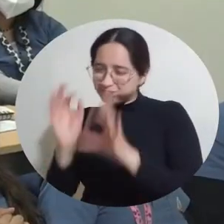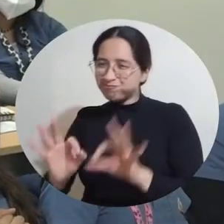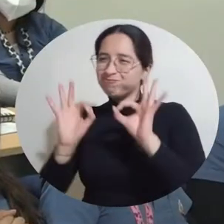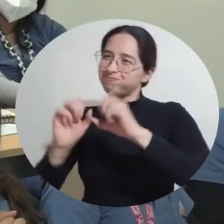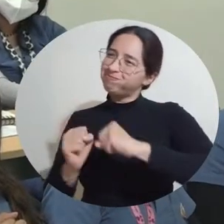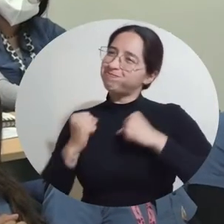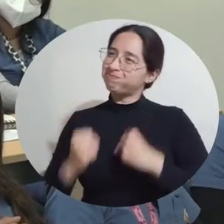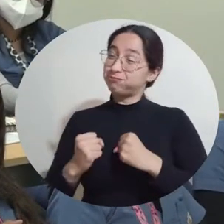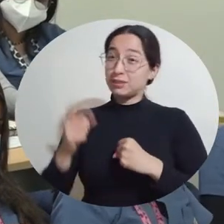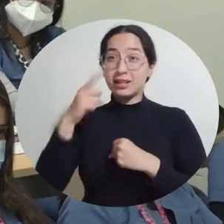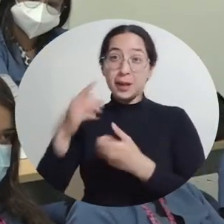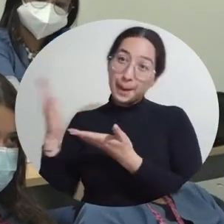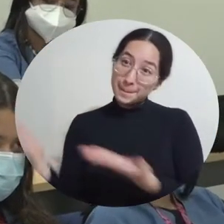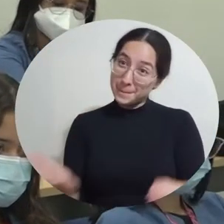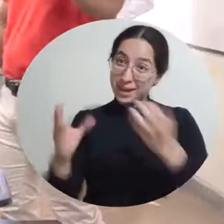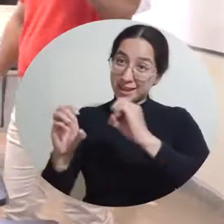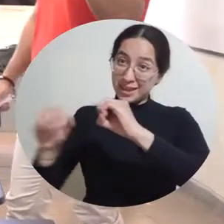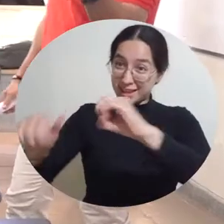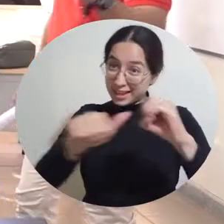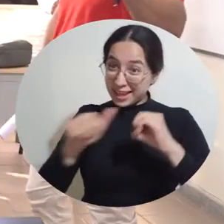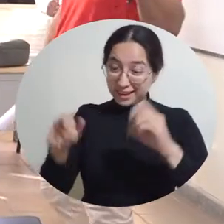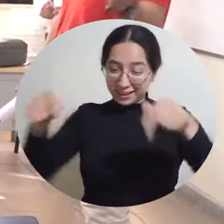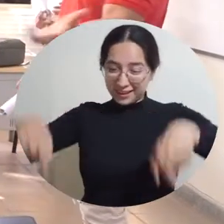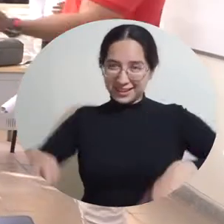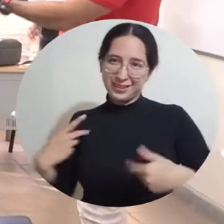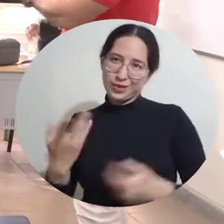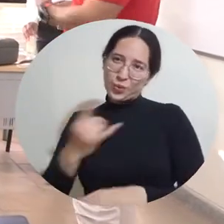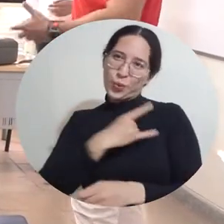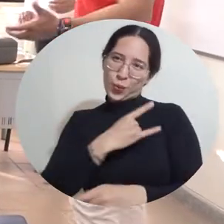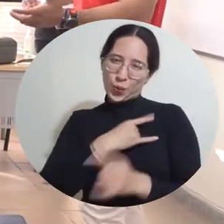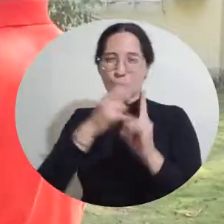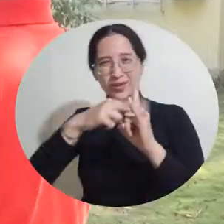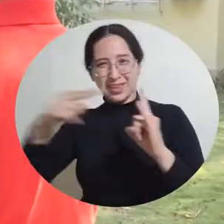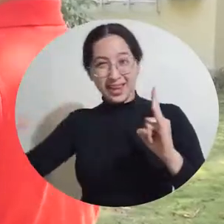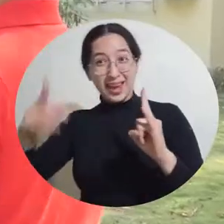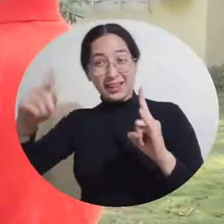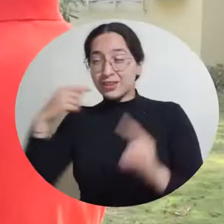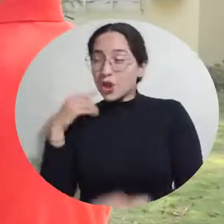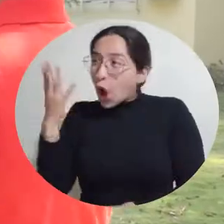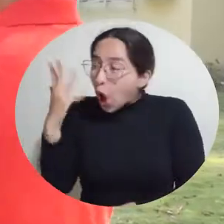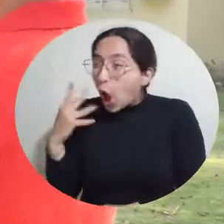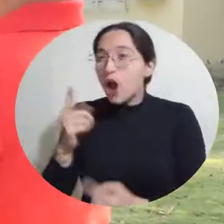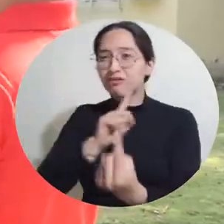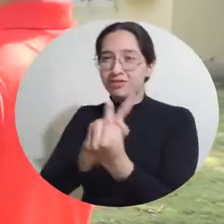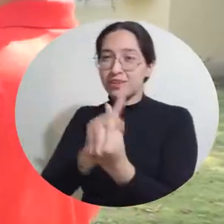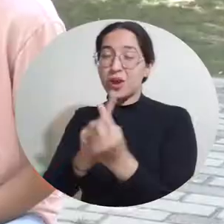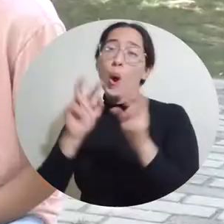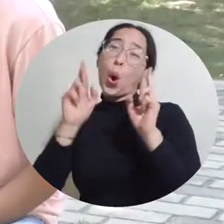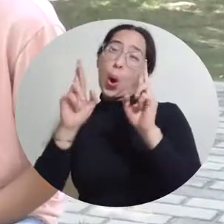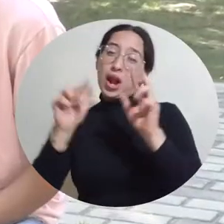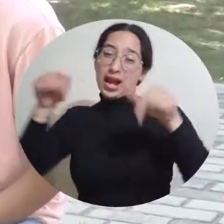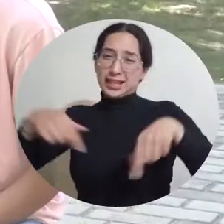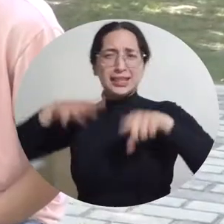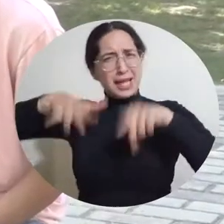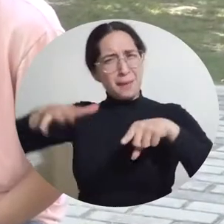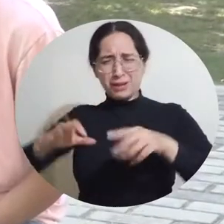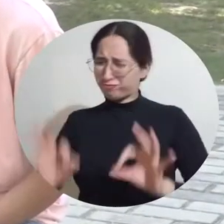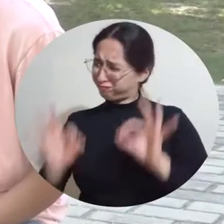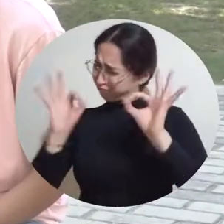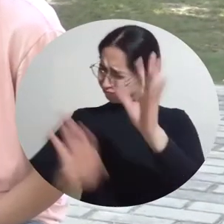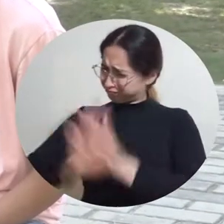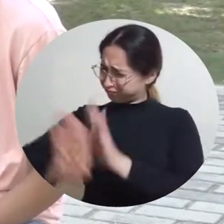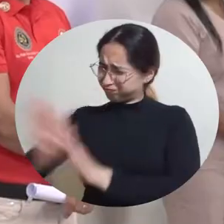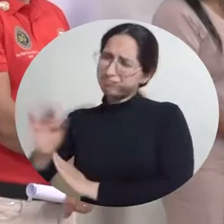Así que bienvenidos, bienvenidas nuevamente a la Universidad del Magdalena y nos estamos viendo todos estos días. Ojalá este semestre sea de muchos éxitos para todos.